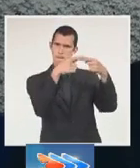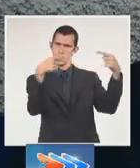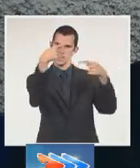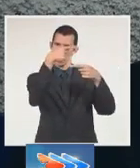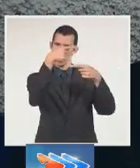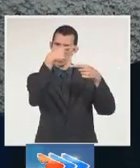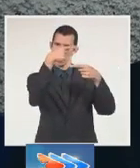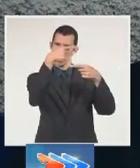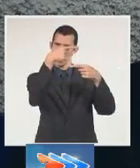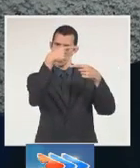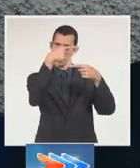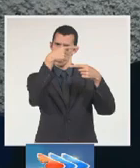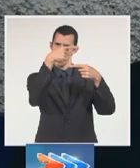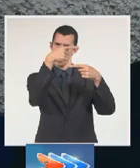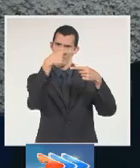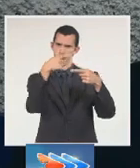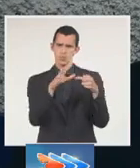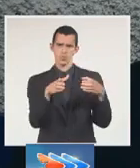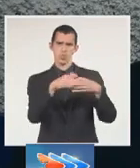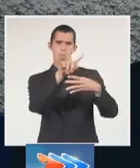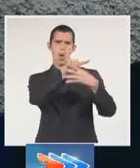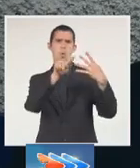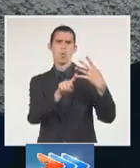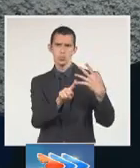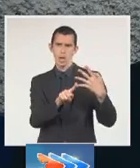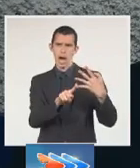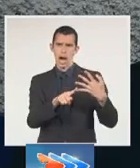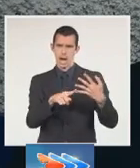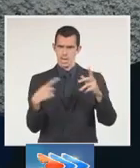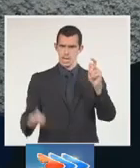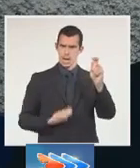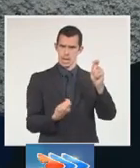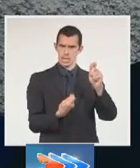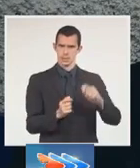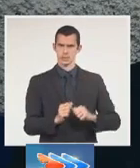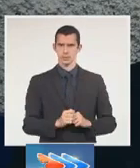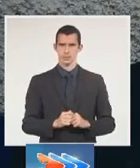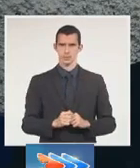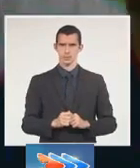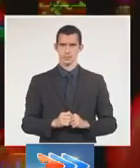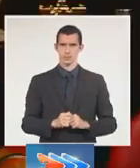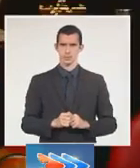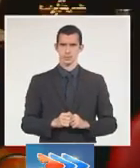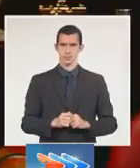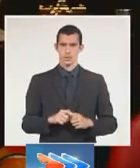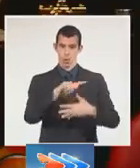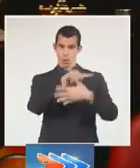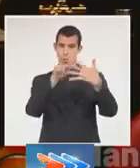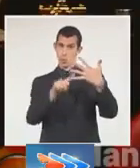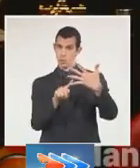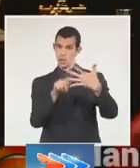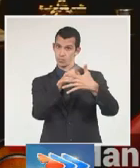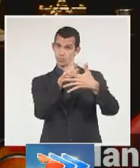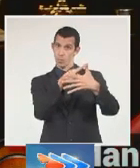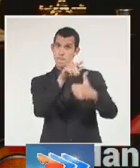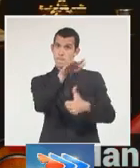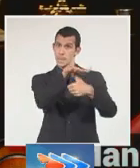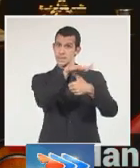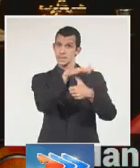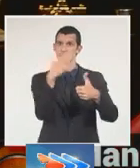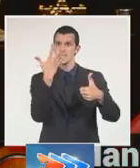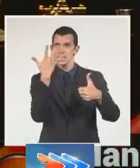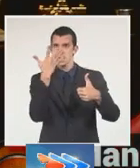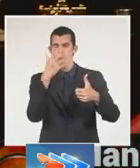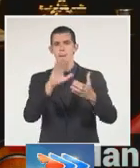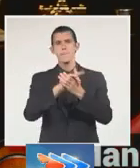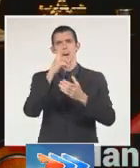un presidente que en este caso es Manuel Milanés. Nosotros queremos hacer un consejo que le dé